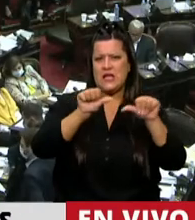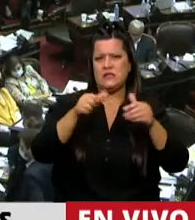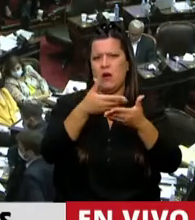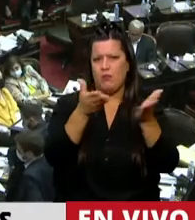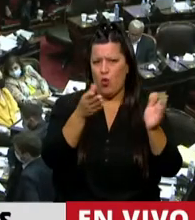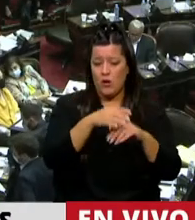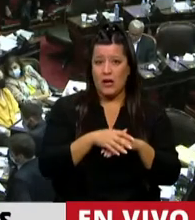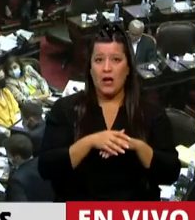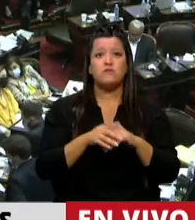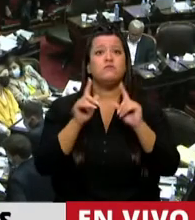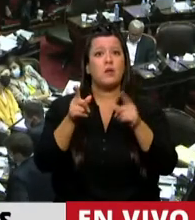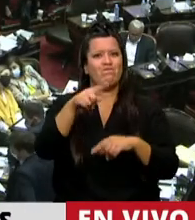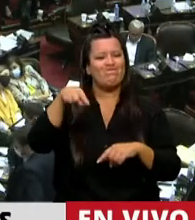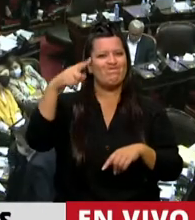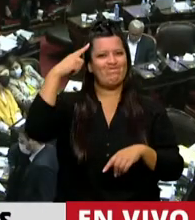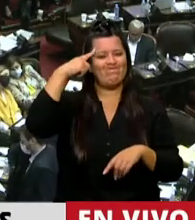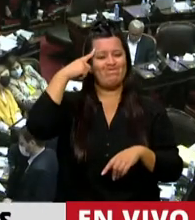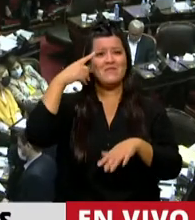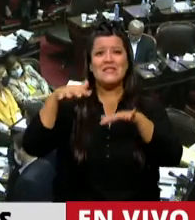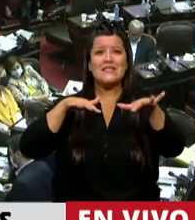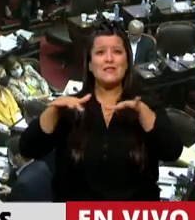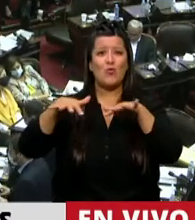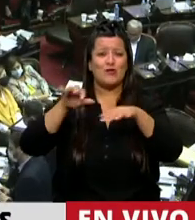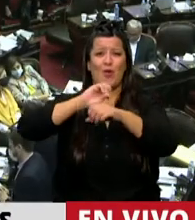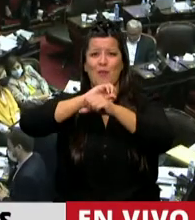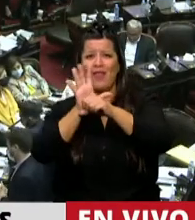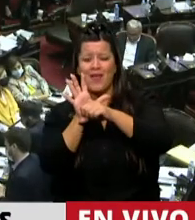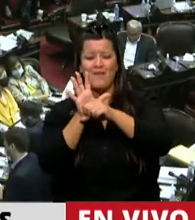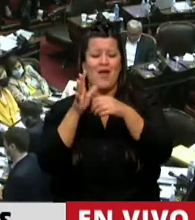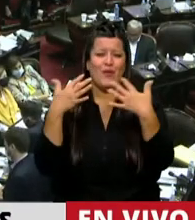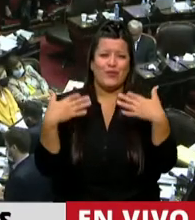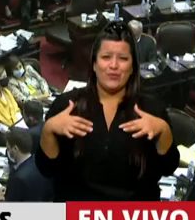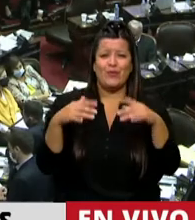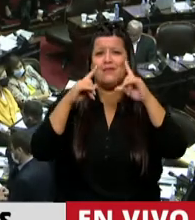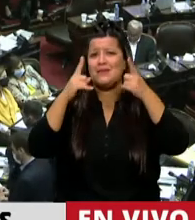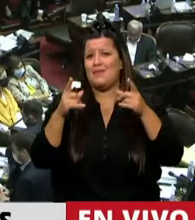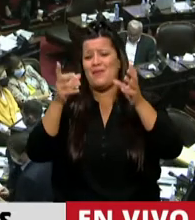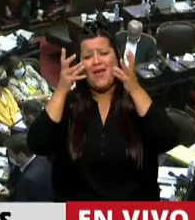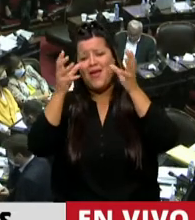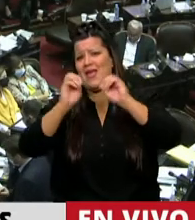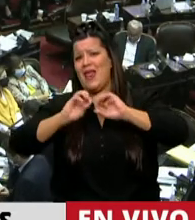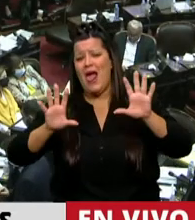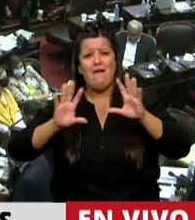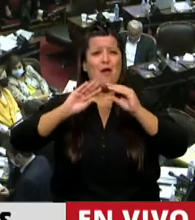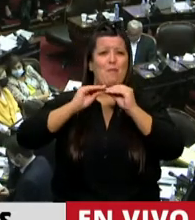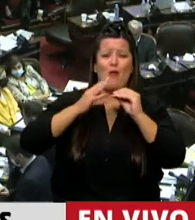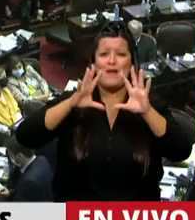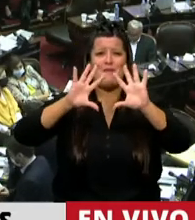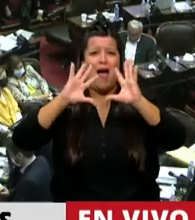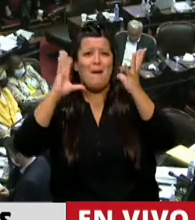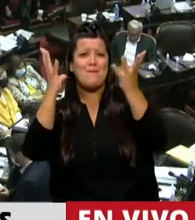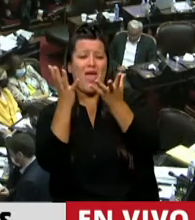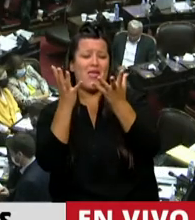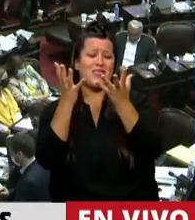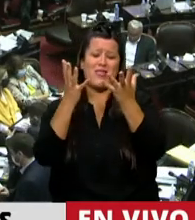aún si tenemos en cuenta la situación de pandemia y los graves problemas ambientales que